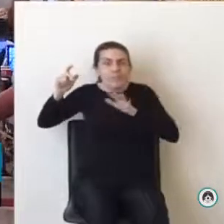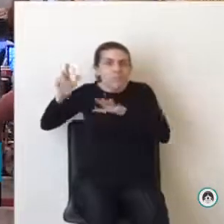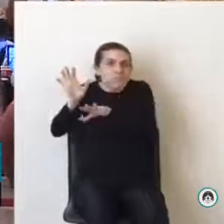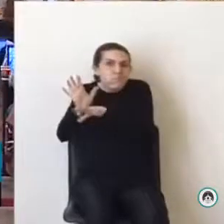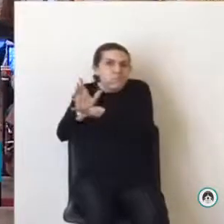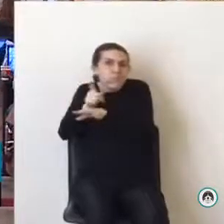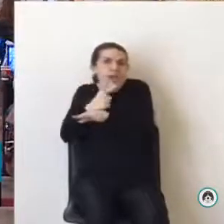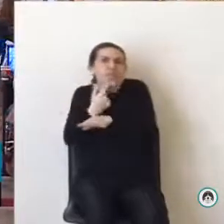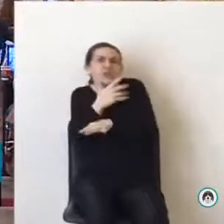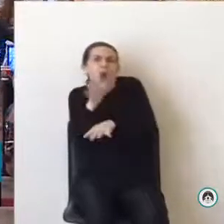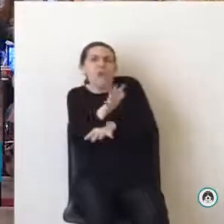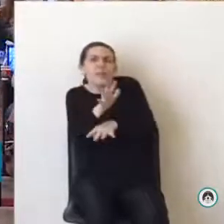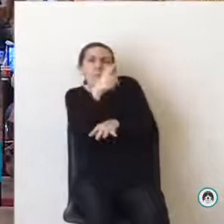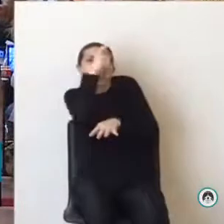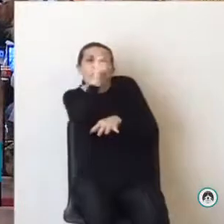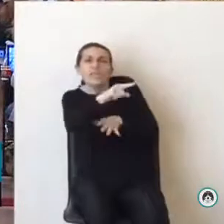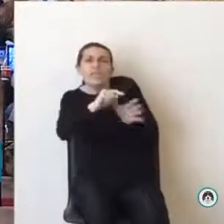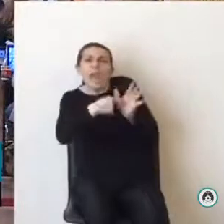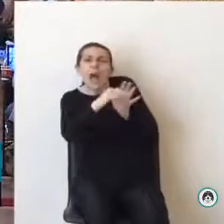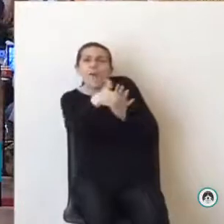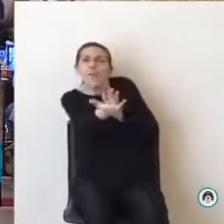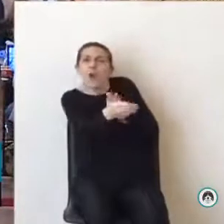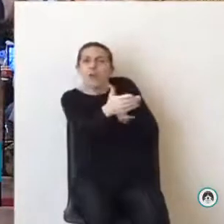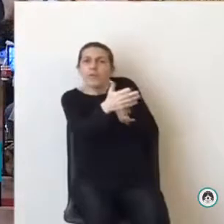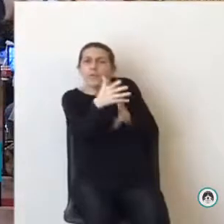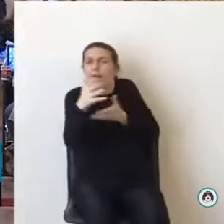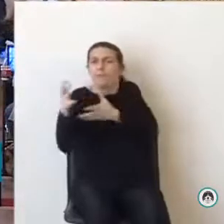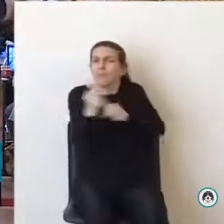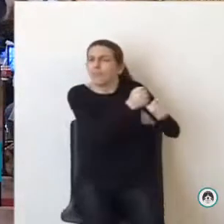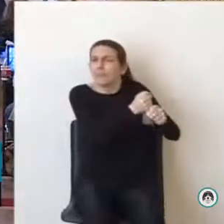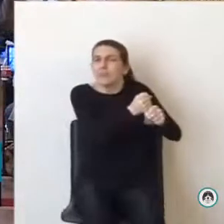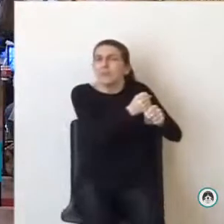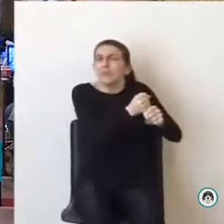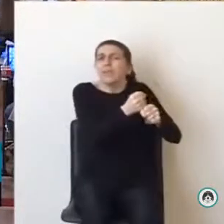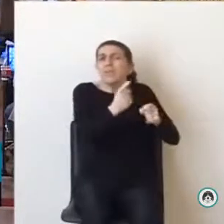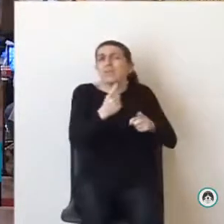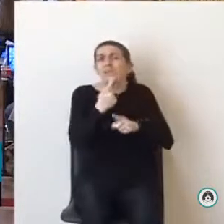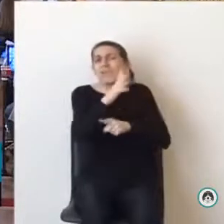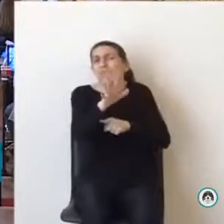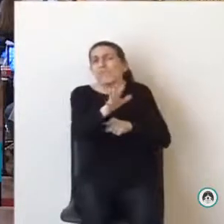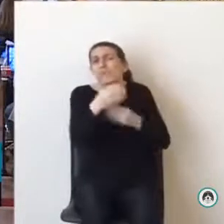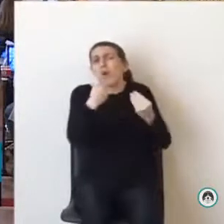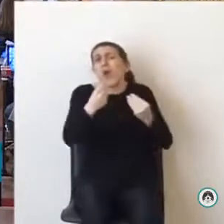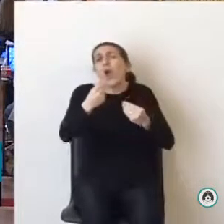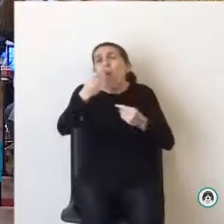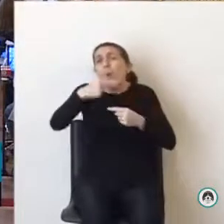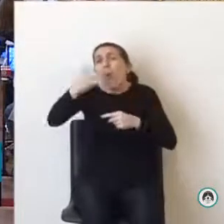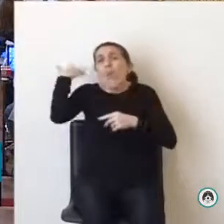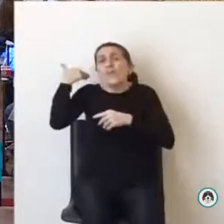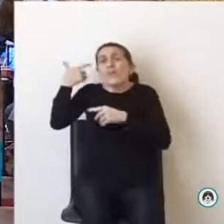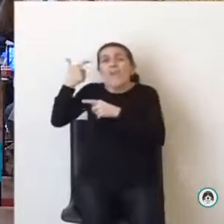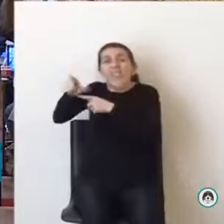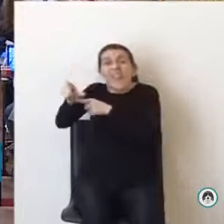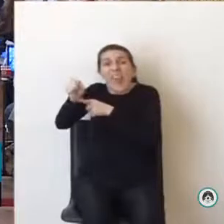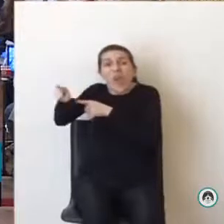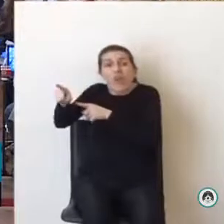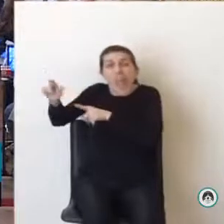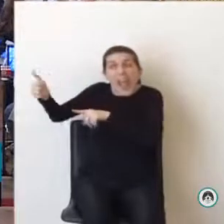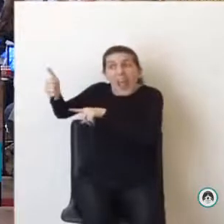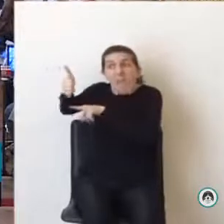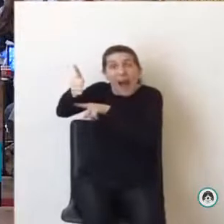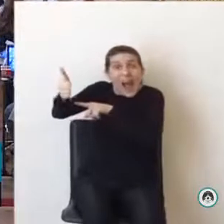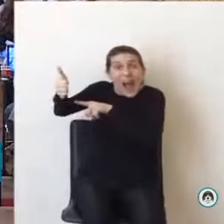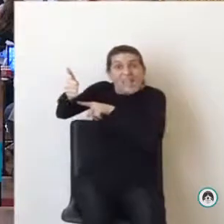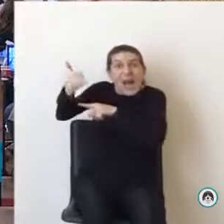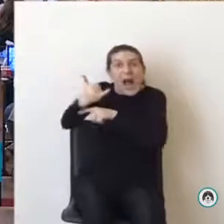policía bonaerense. Sospechas tan claras como la última vez que se lo vio fue en un retén policial y tres testigos